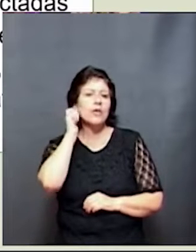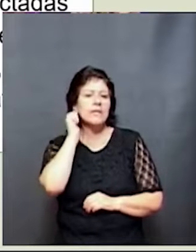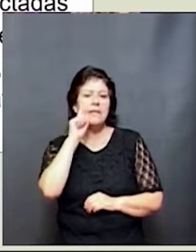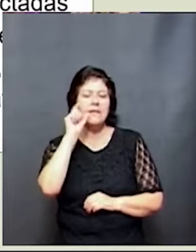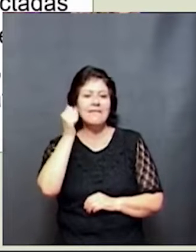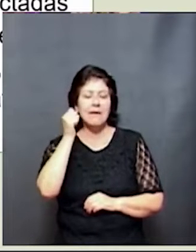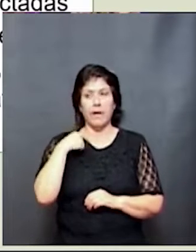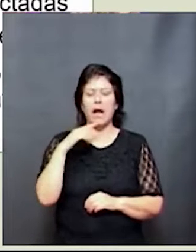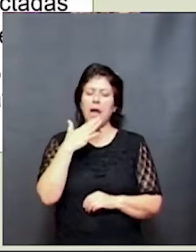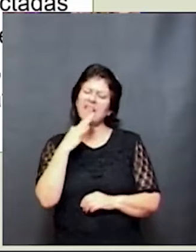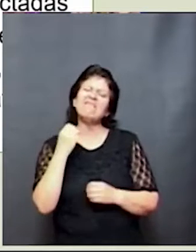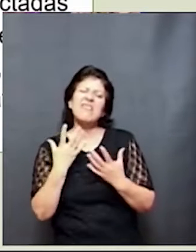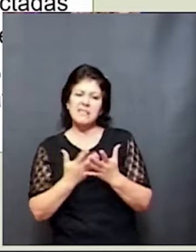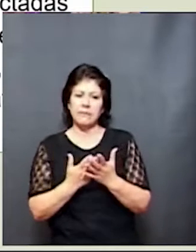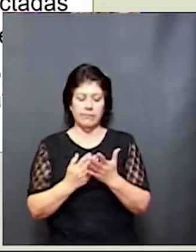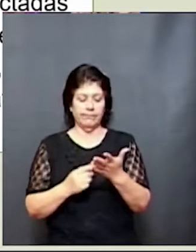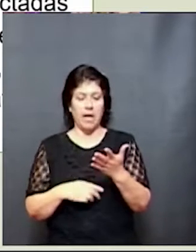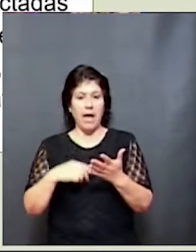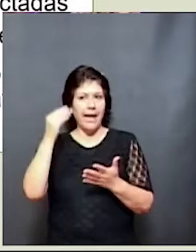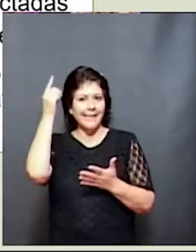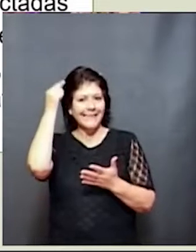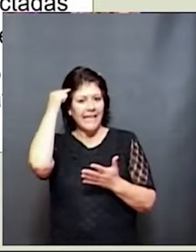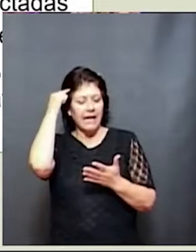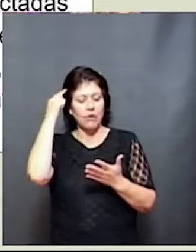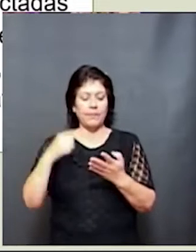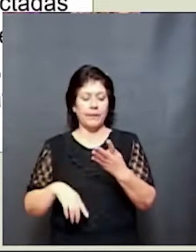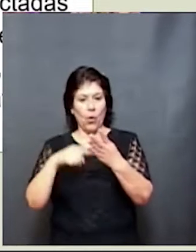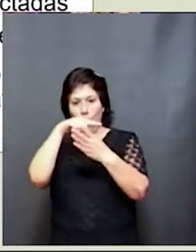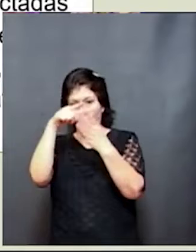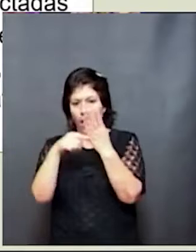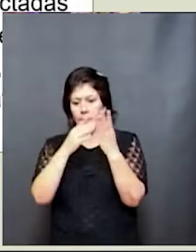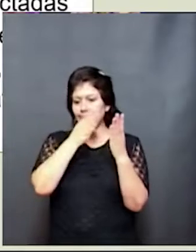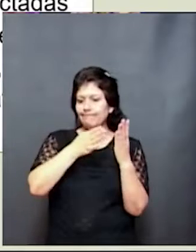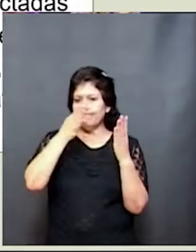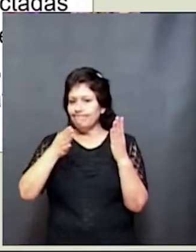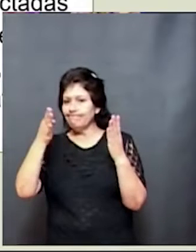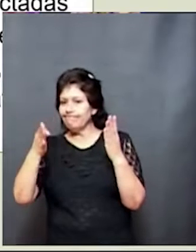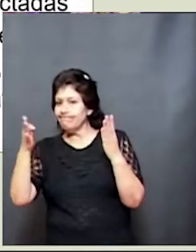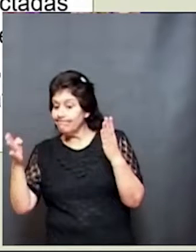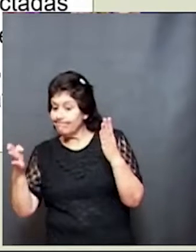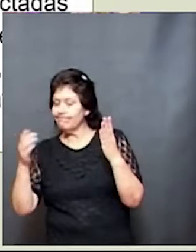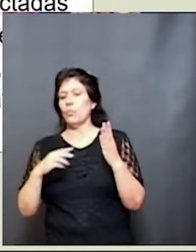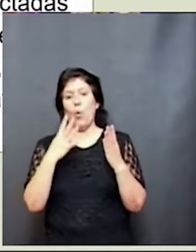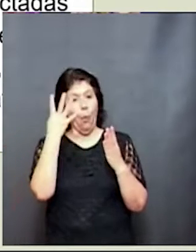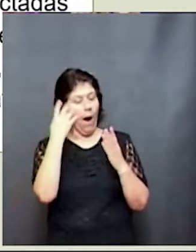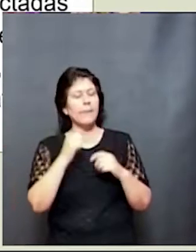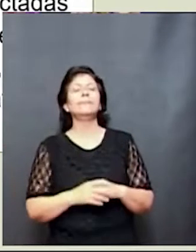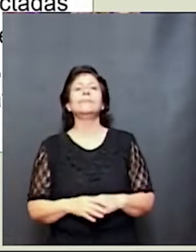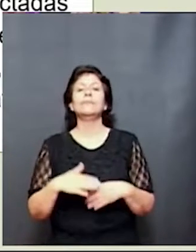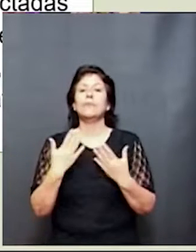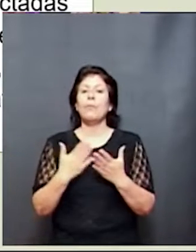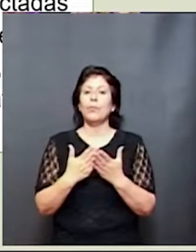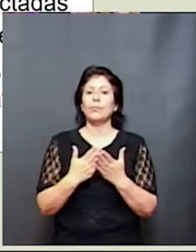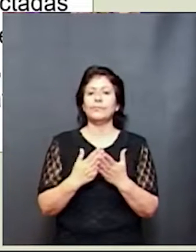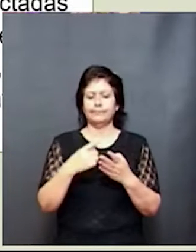cerebro se desarrolla en cuatro grandes etapas que se van a ir en algún momento solapando, proliferación neuronal,